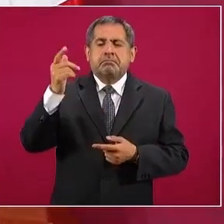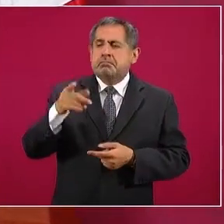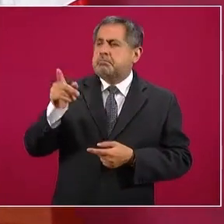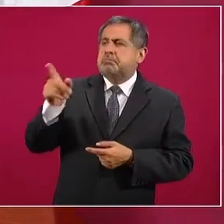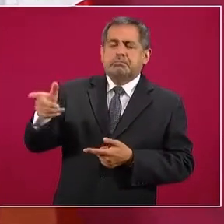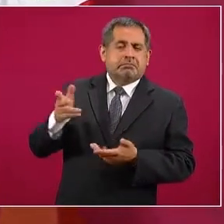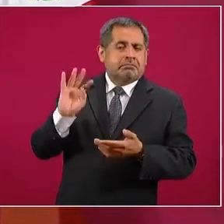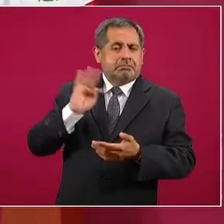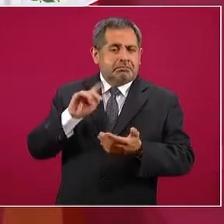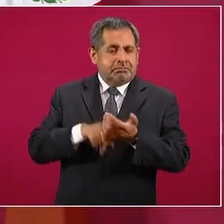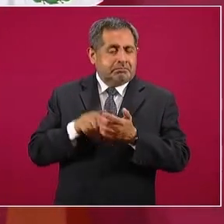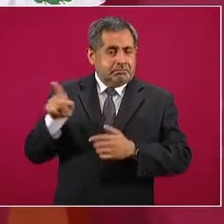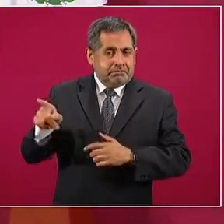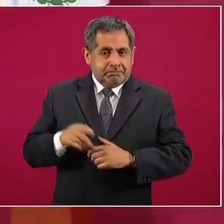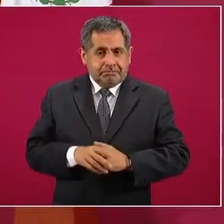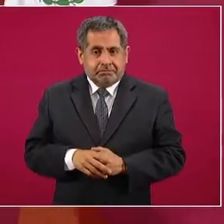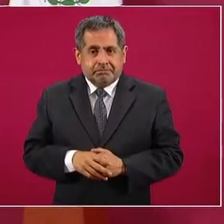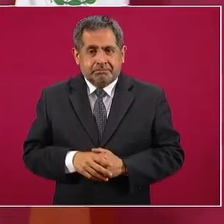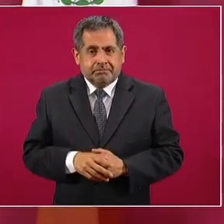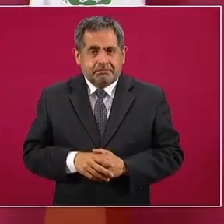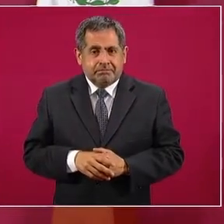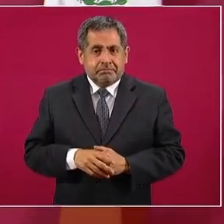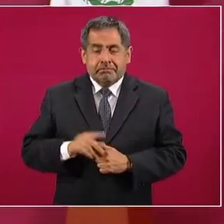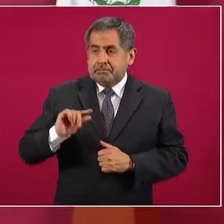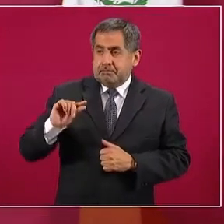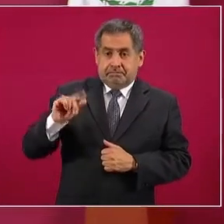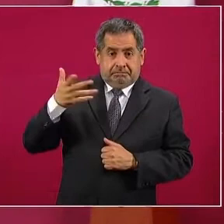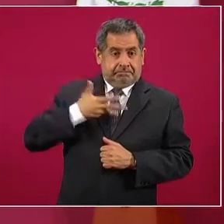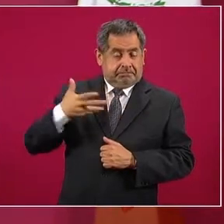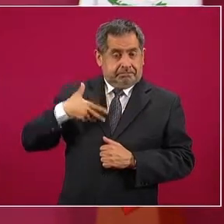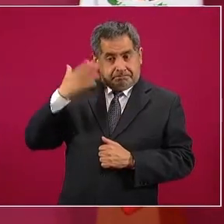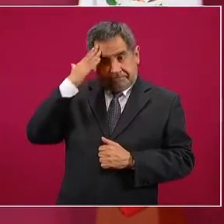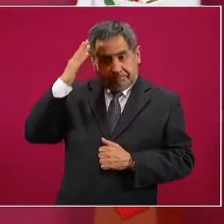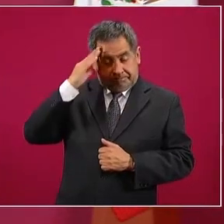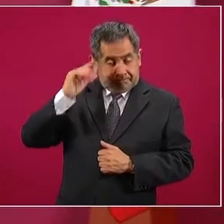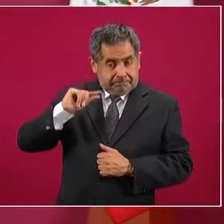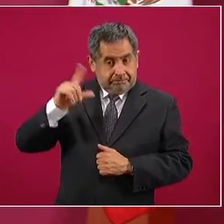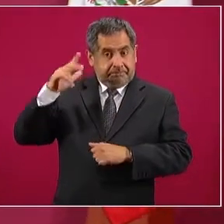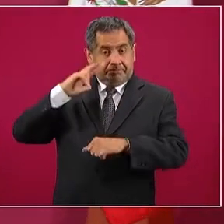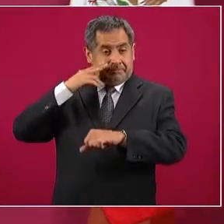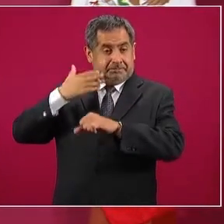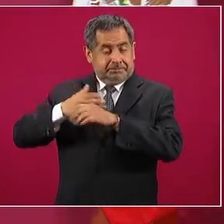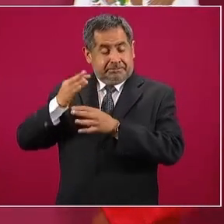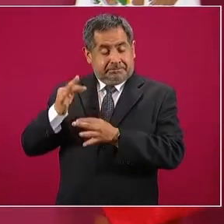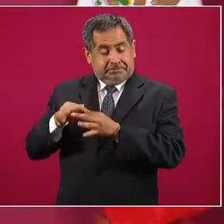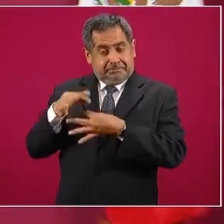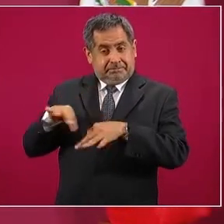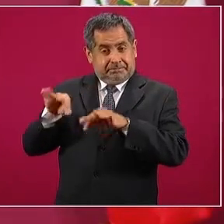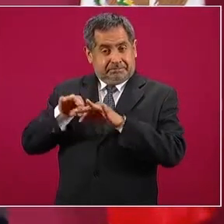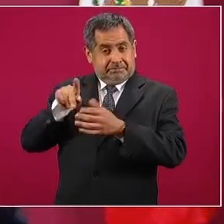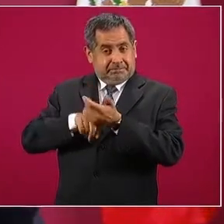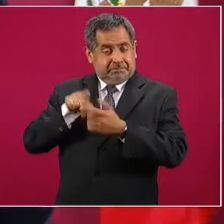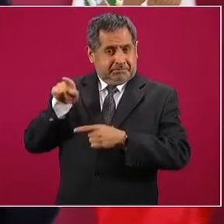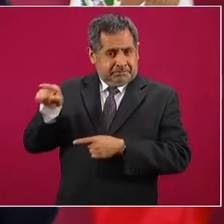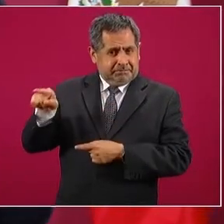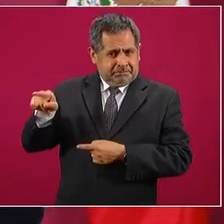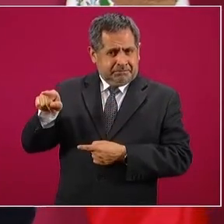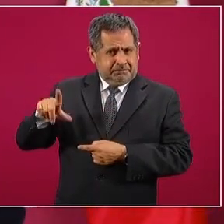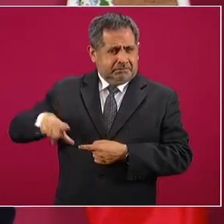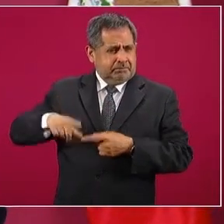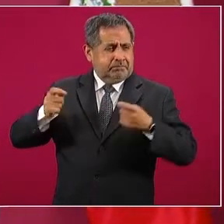funcionario público, el principal responsable del